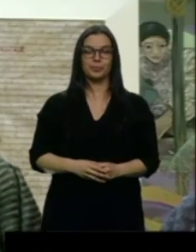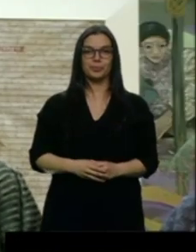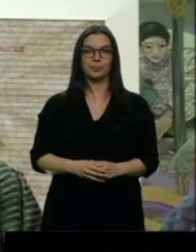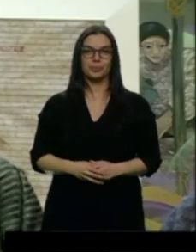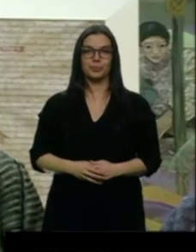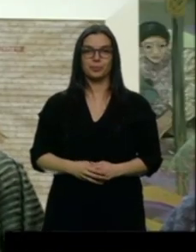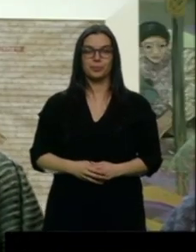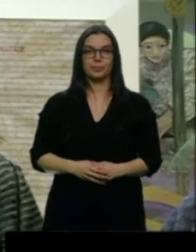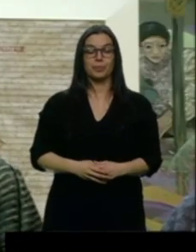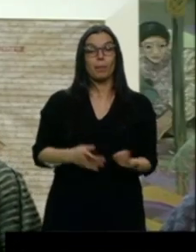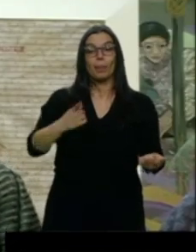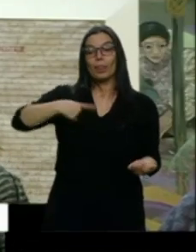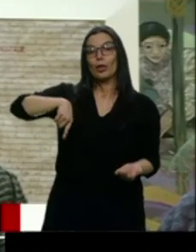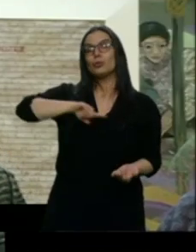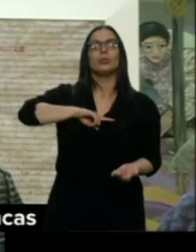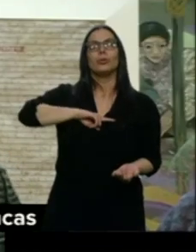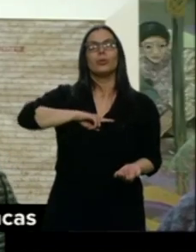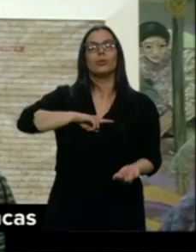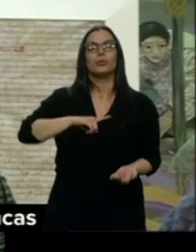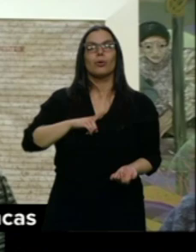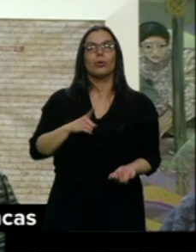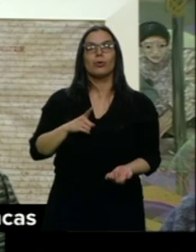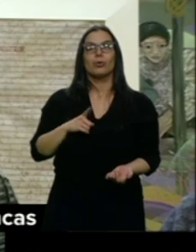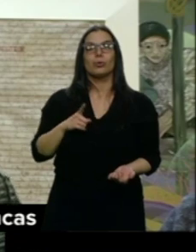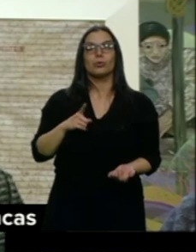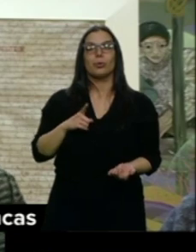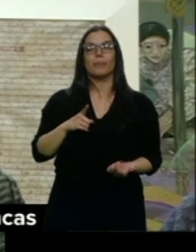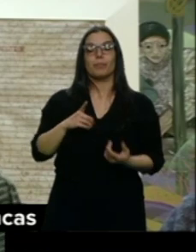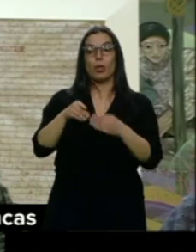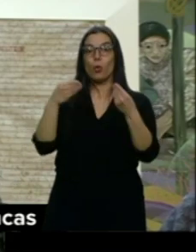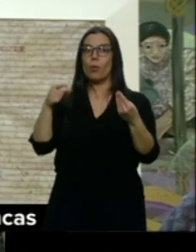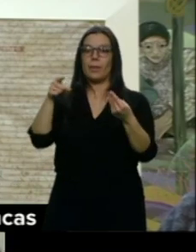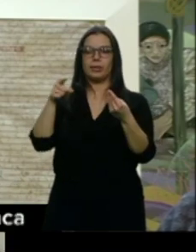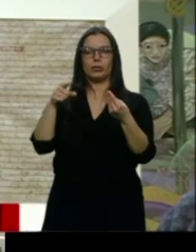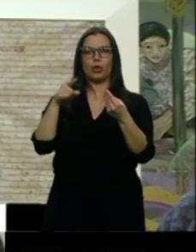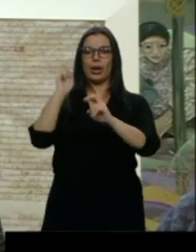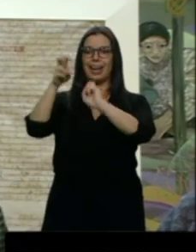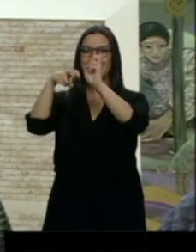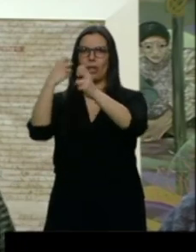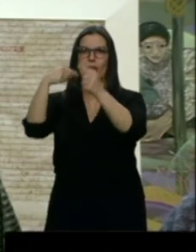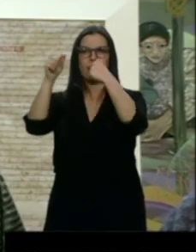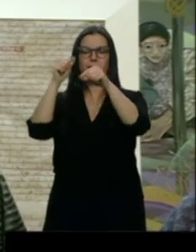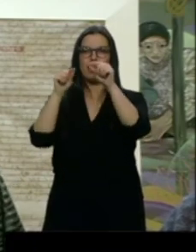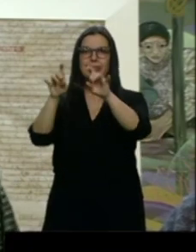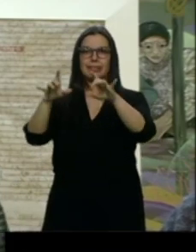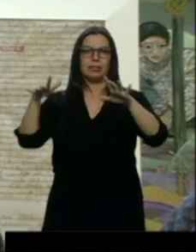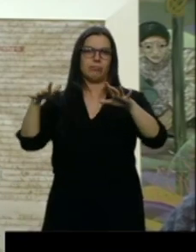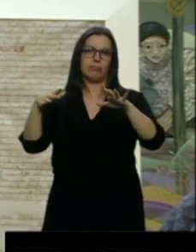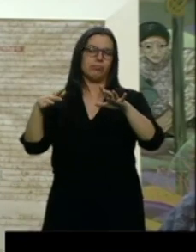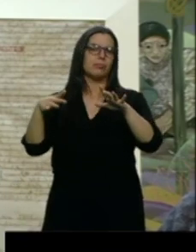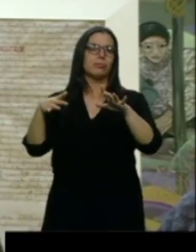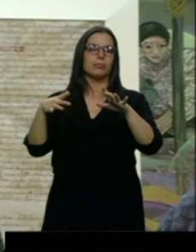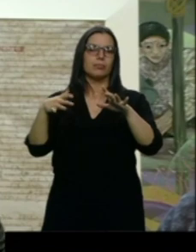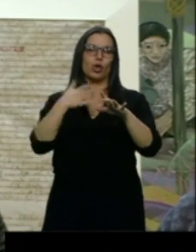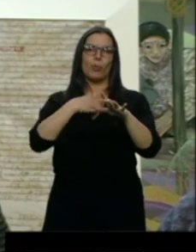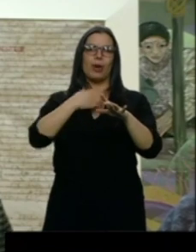Nosotros no podemos restaurar un documento de estas características y luego el Ayuntamiento no lo puede mantener en unas condiciones de seguridad,